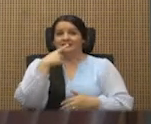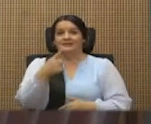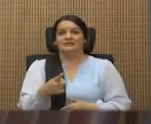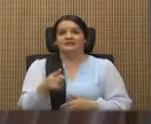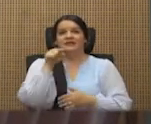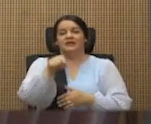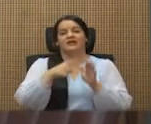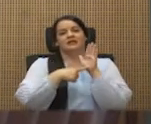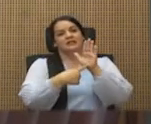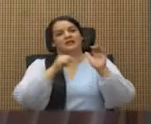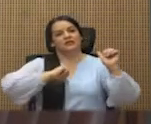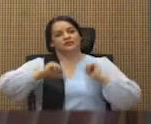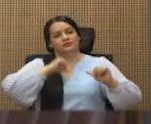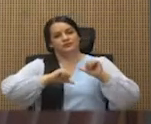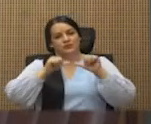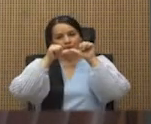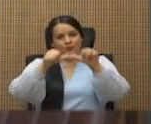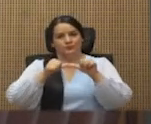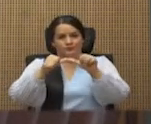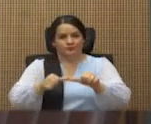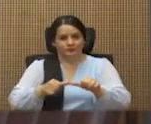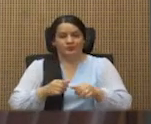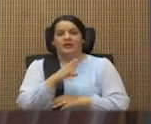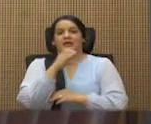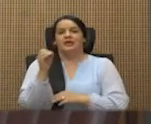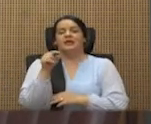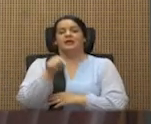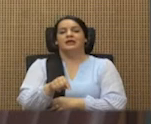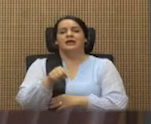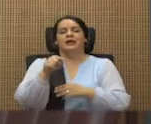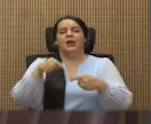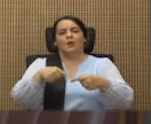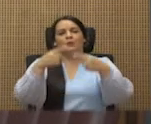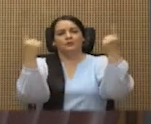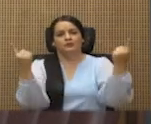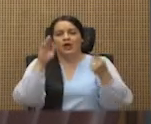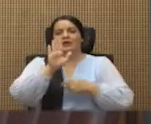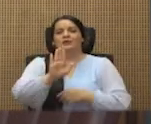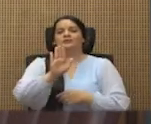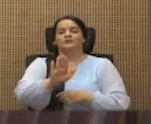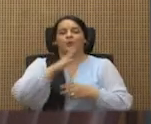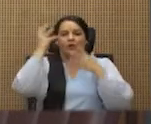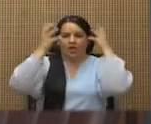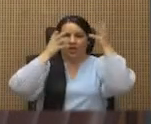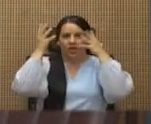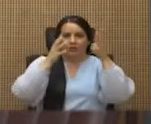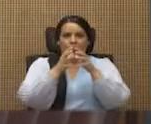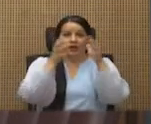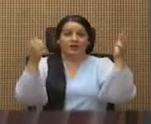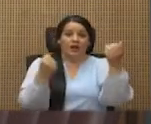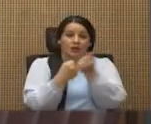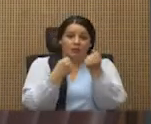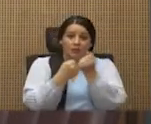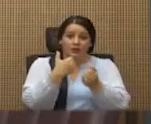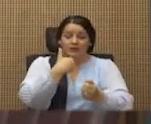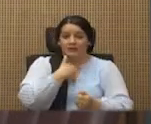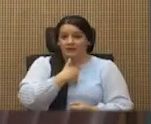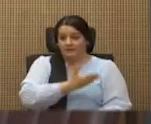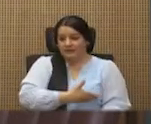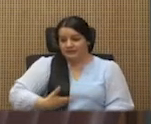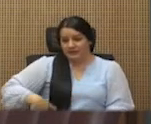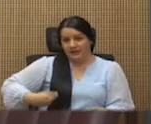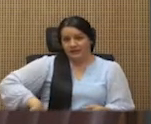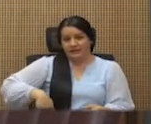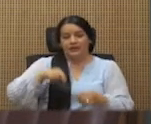show must go on. Y la oposición, en su desesperación por el enorme apoyo que mantiene el presidente Rodrigo